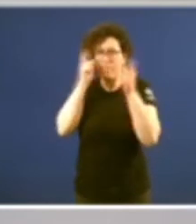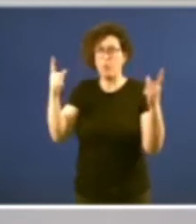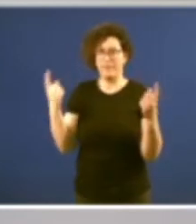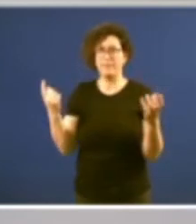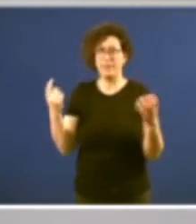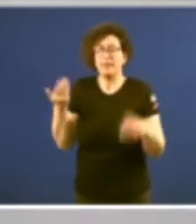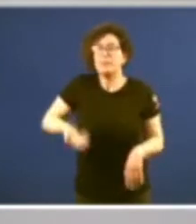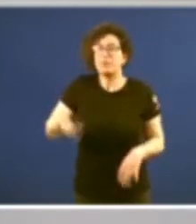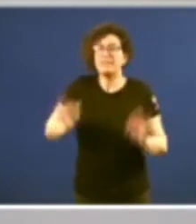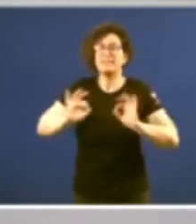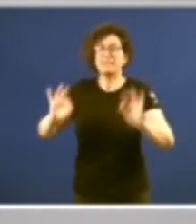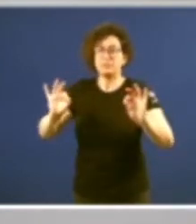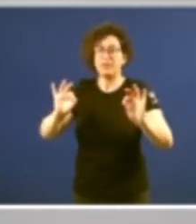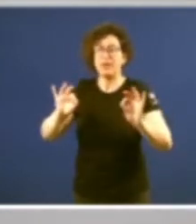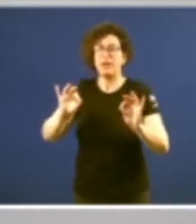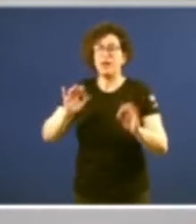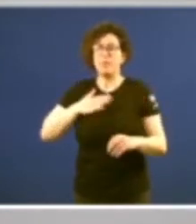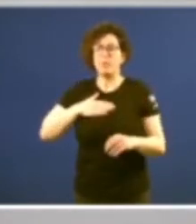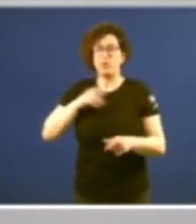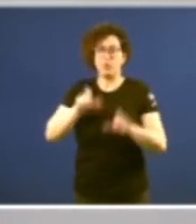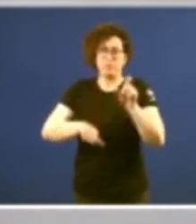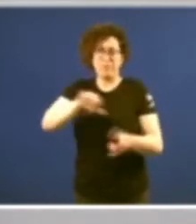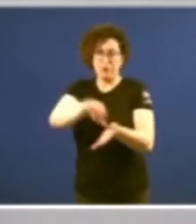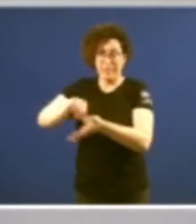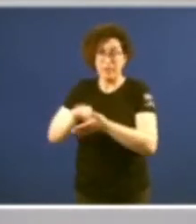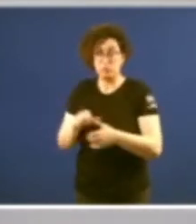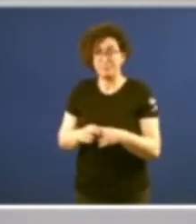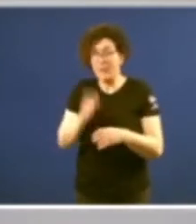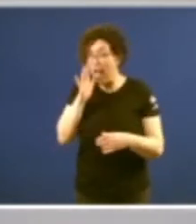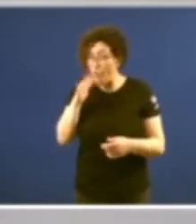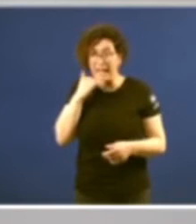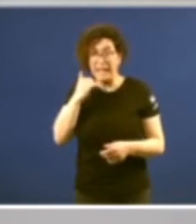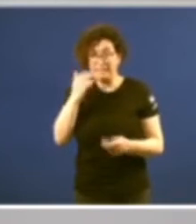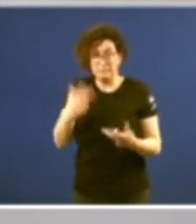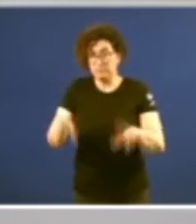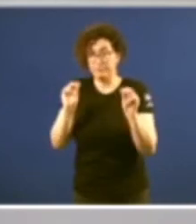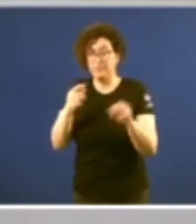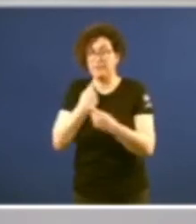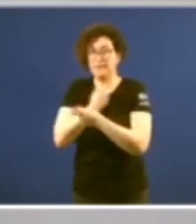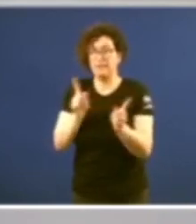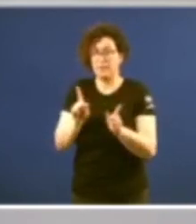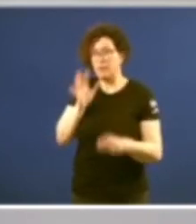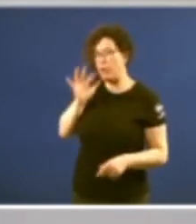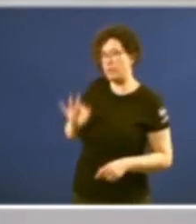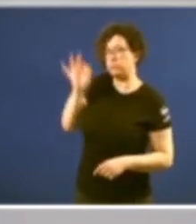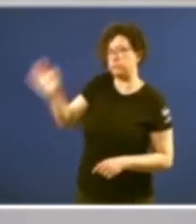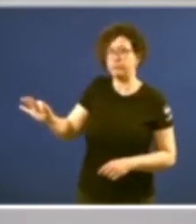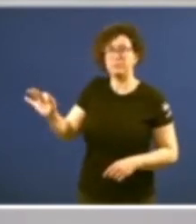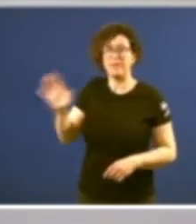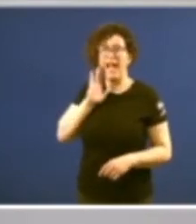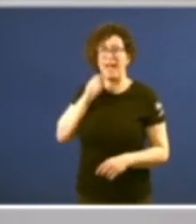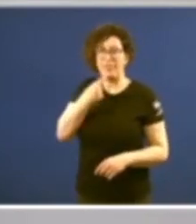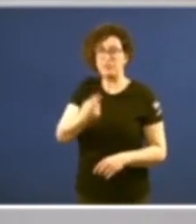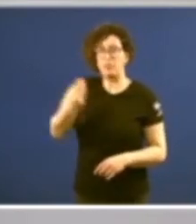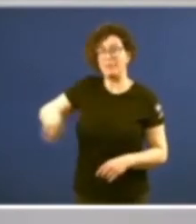e moi especialmente a propia ciudadanía e agora sí xa rematando cedo a palabra como dixen o